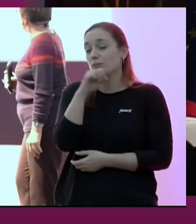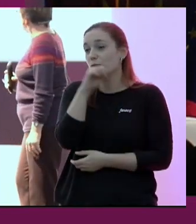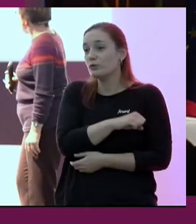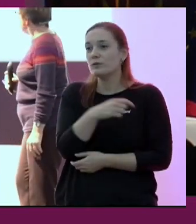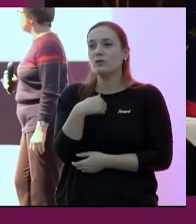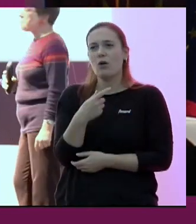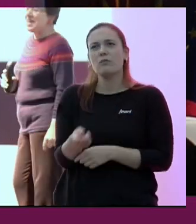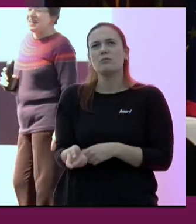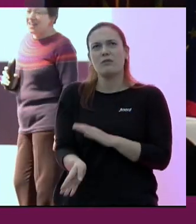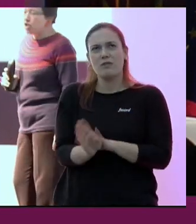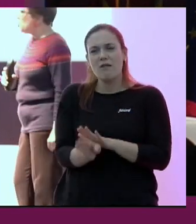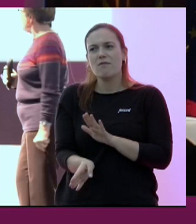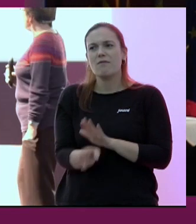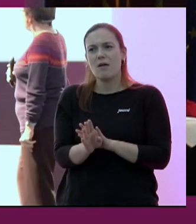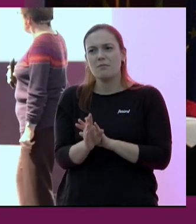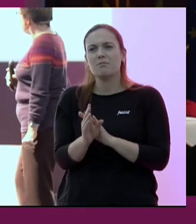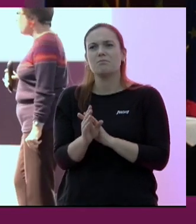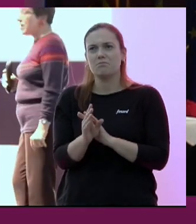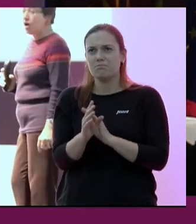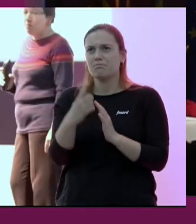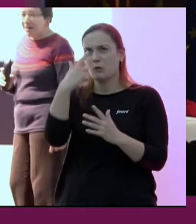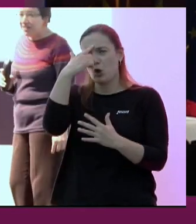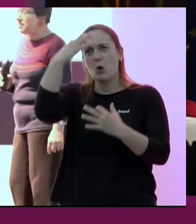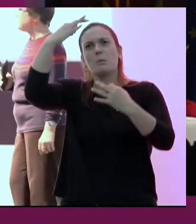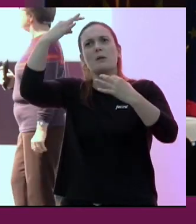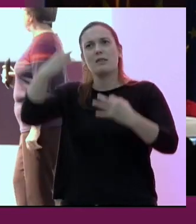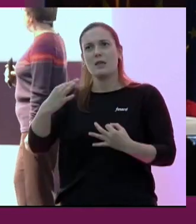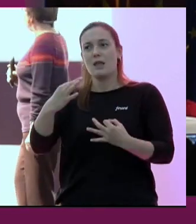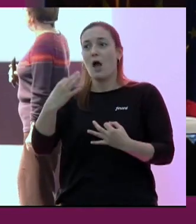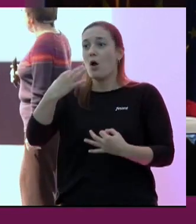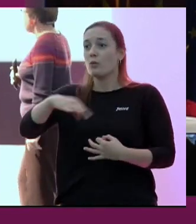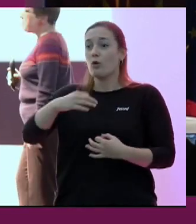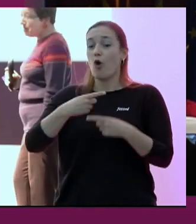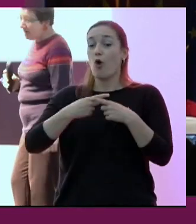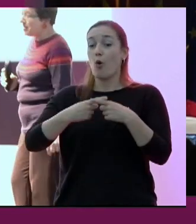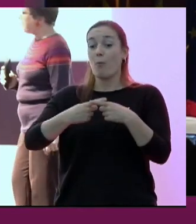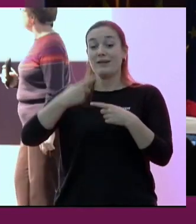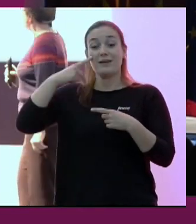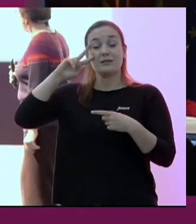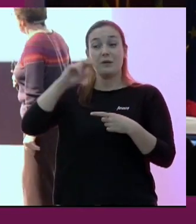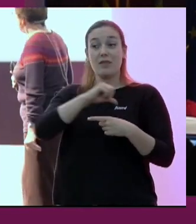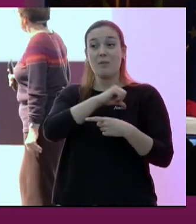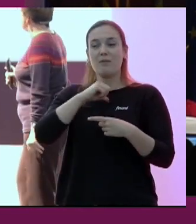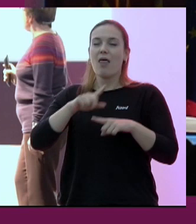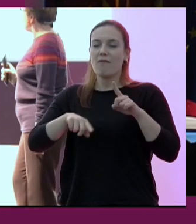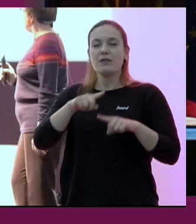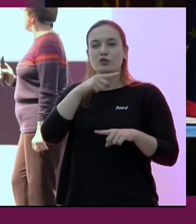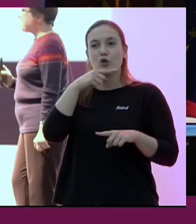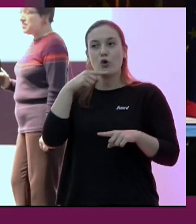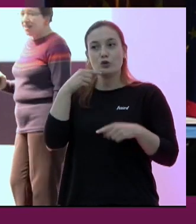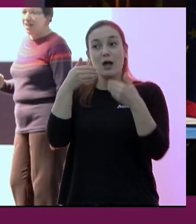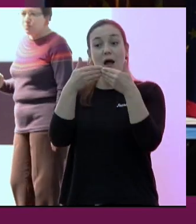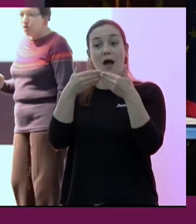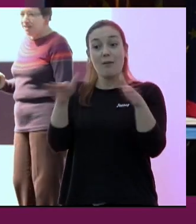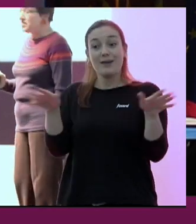estoy más convencida de que solo la disposición a compartir la experiencia privada y a veces dolorosa puede